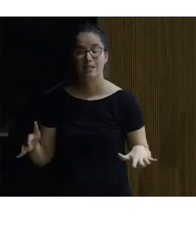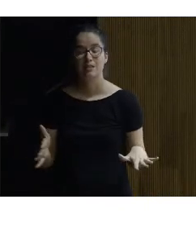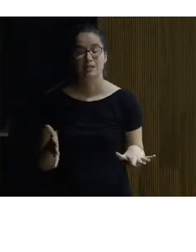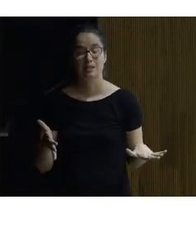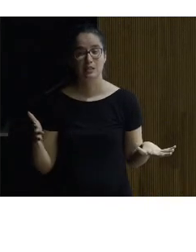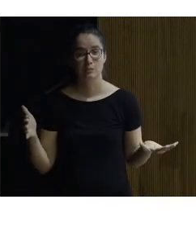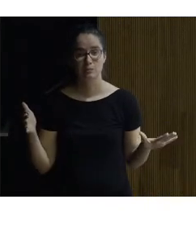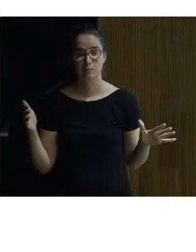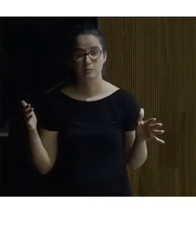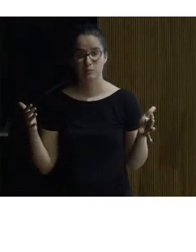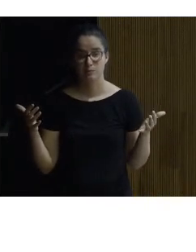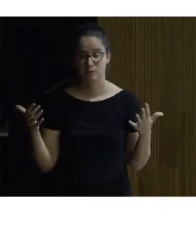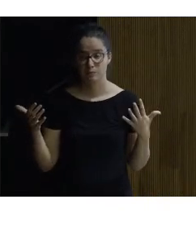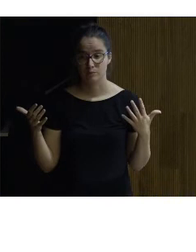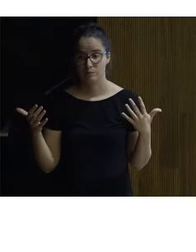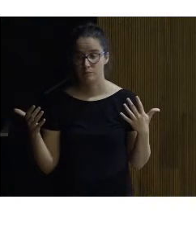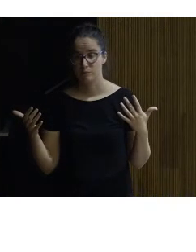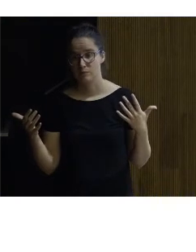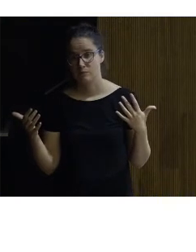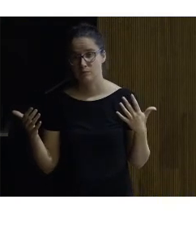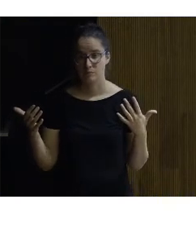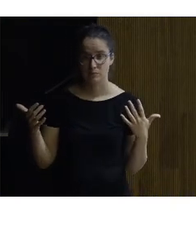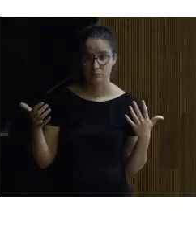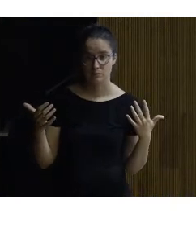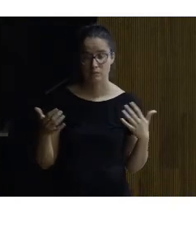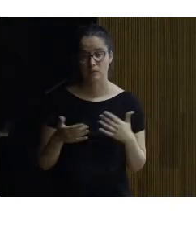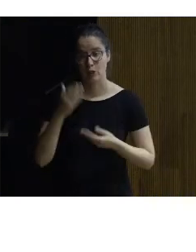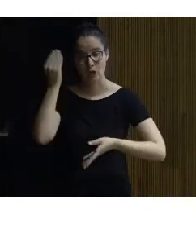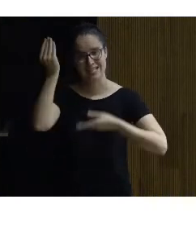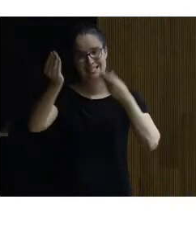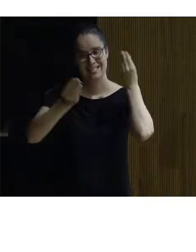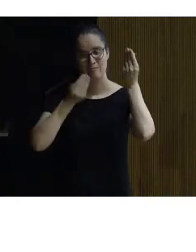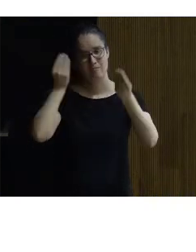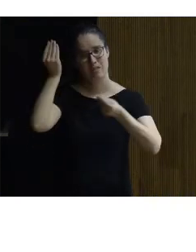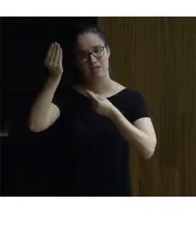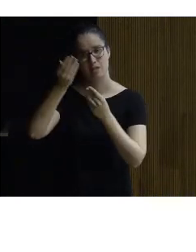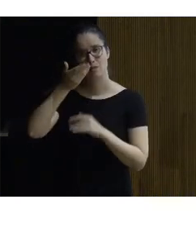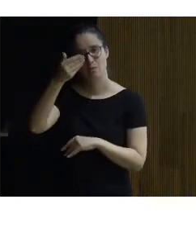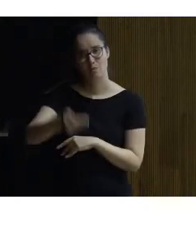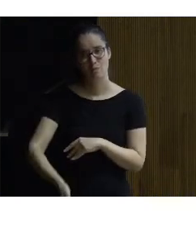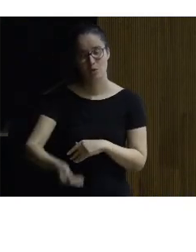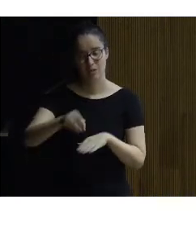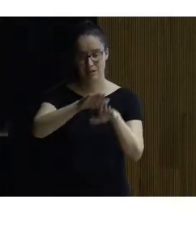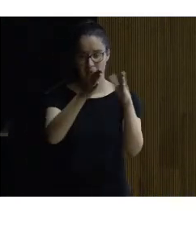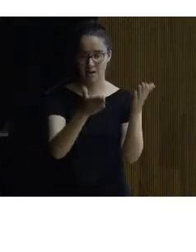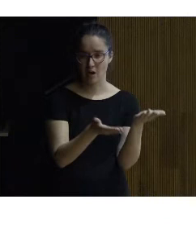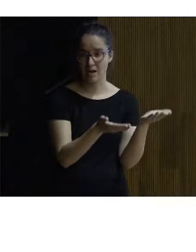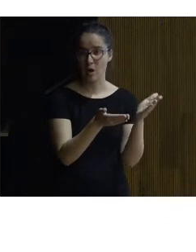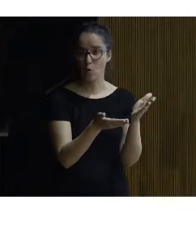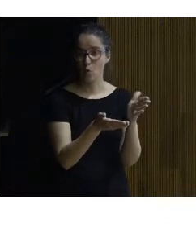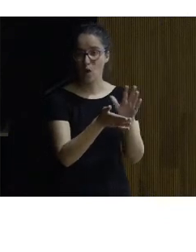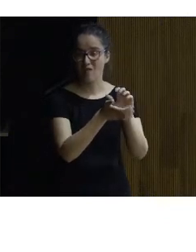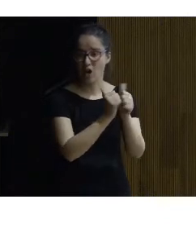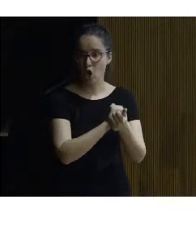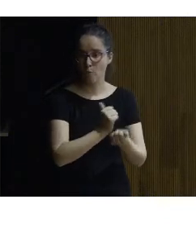lo que se piensa como importante en la neocueva es solamente la parte de